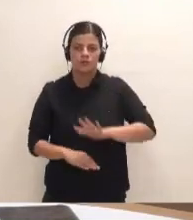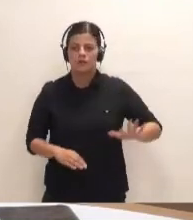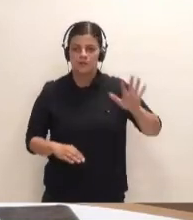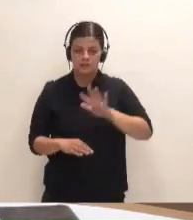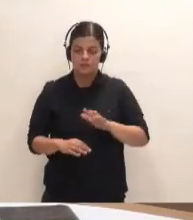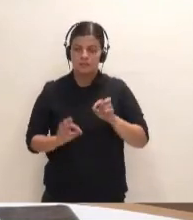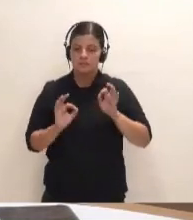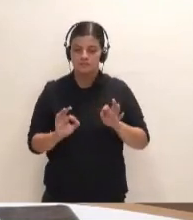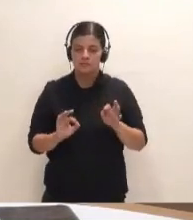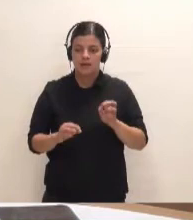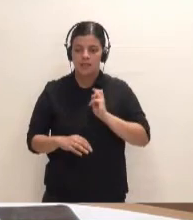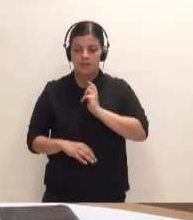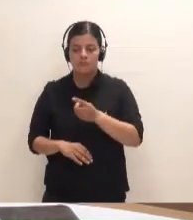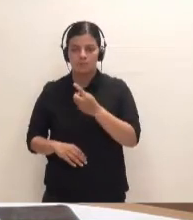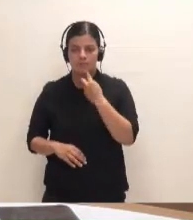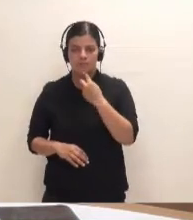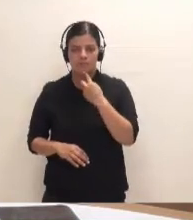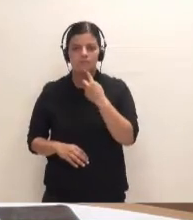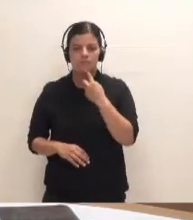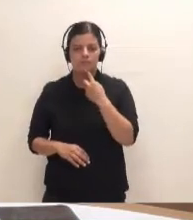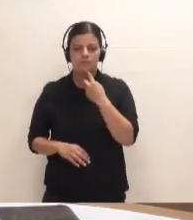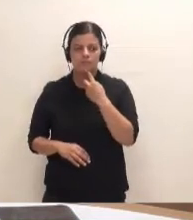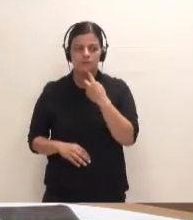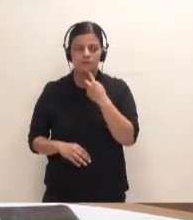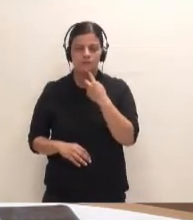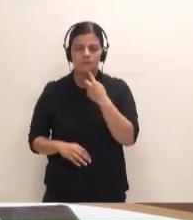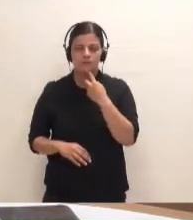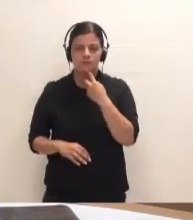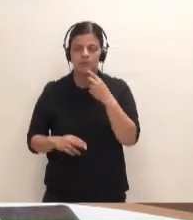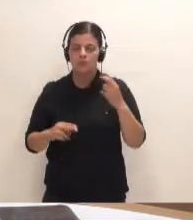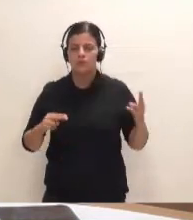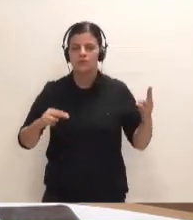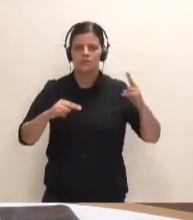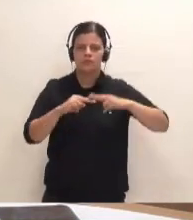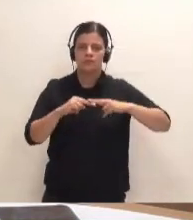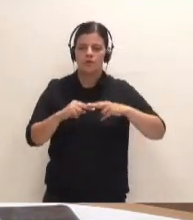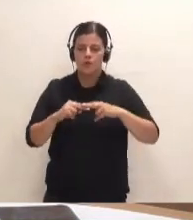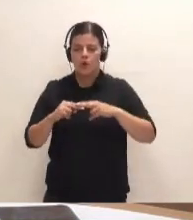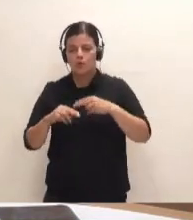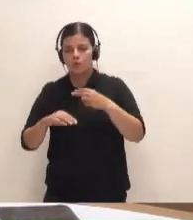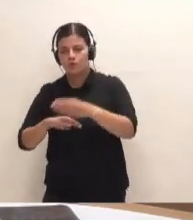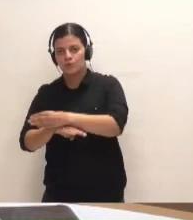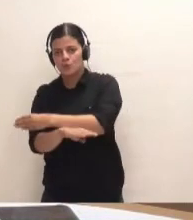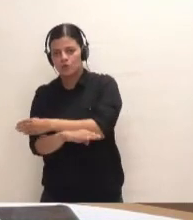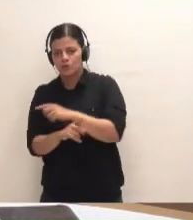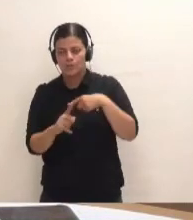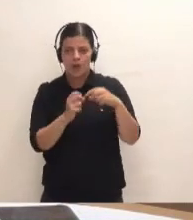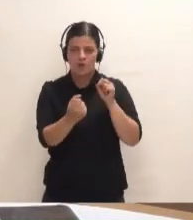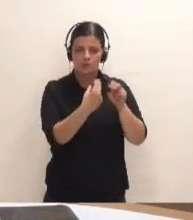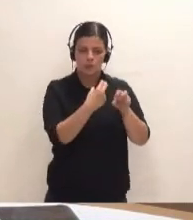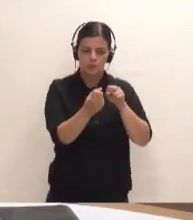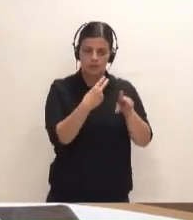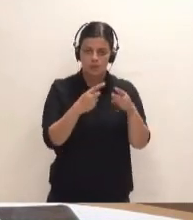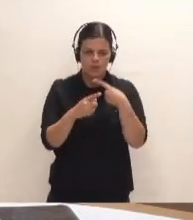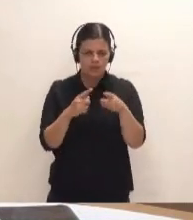La director que suponía intervenir en todo el eje de conexión entre el puerto y la autopista. Con actuaciones conjuntas